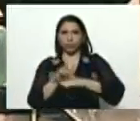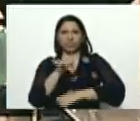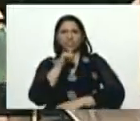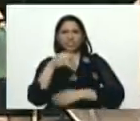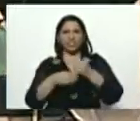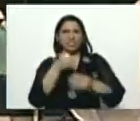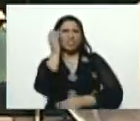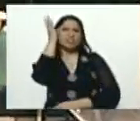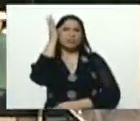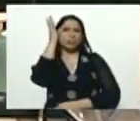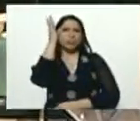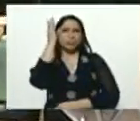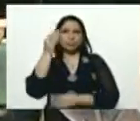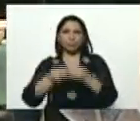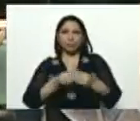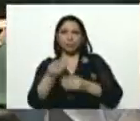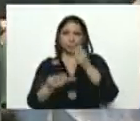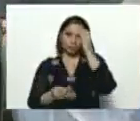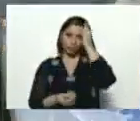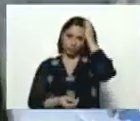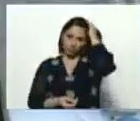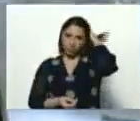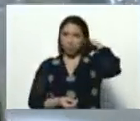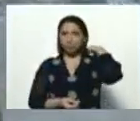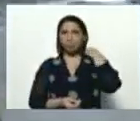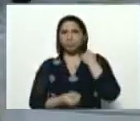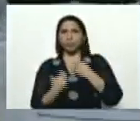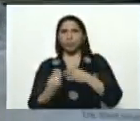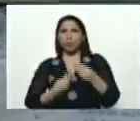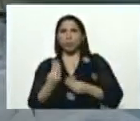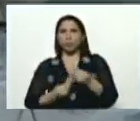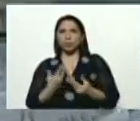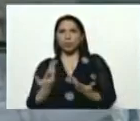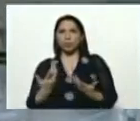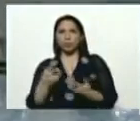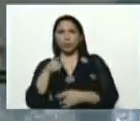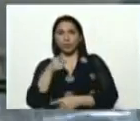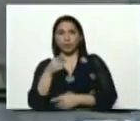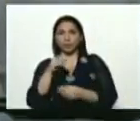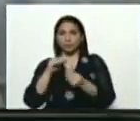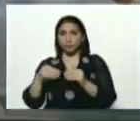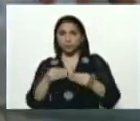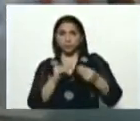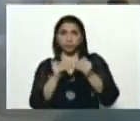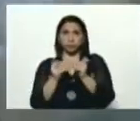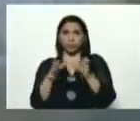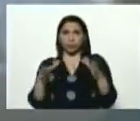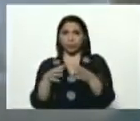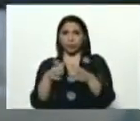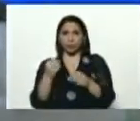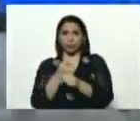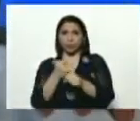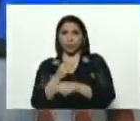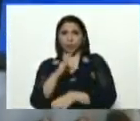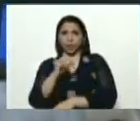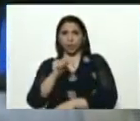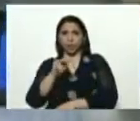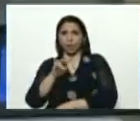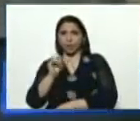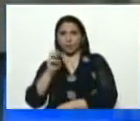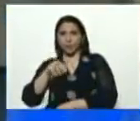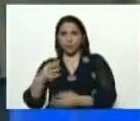este prototipo? ¿Cómo llegaron hasta aquí? Este prototipo lo diseñamos un equipo de trabajo de Cabin con nuestros